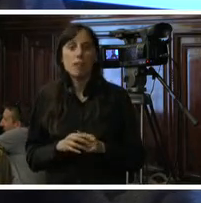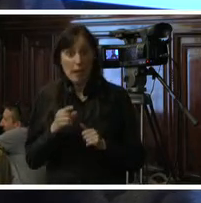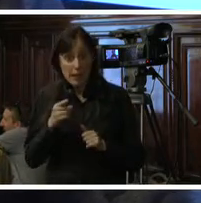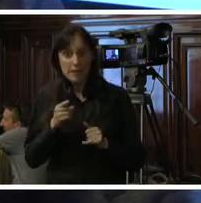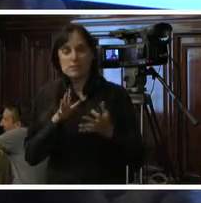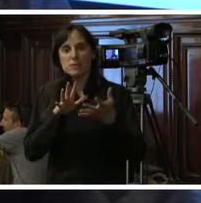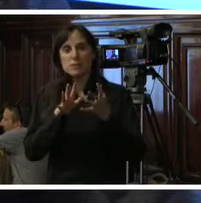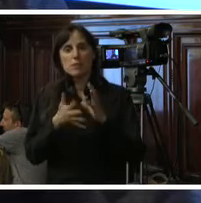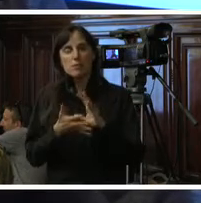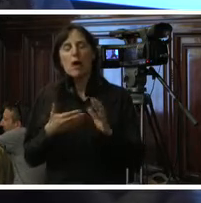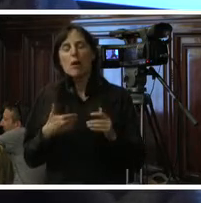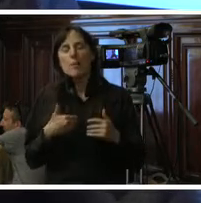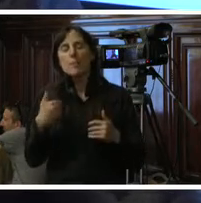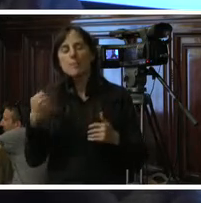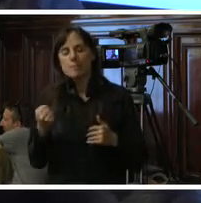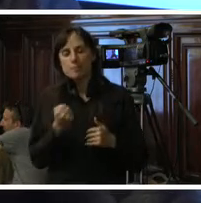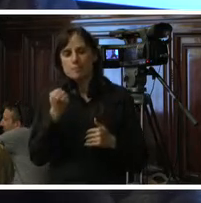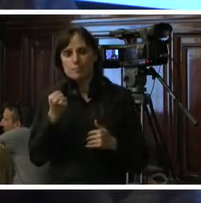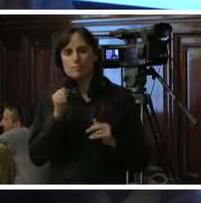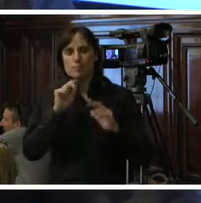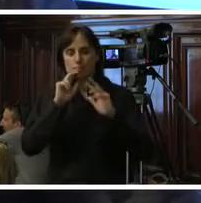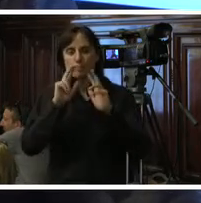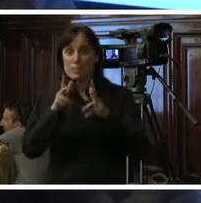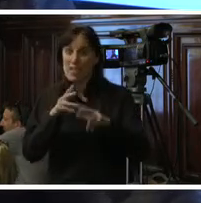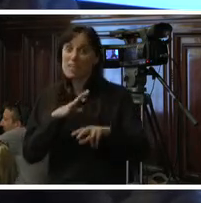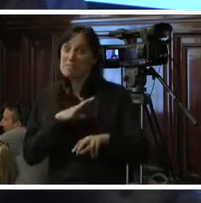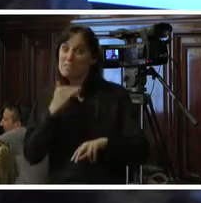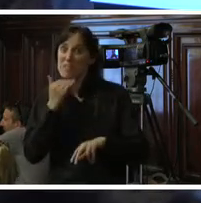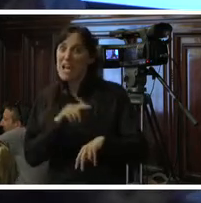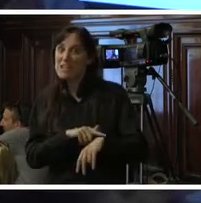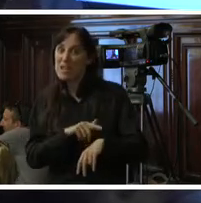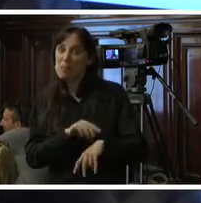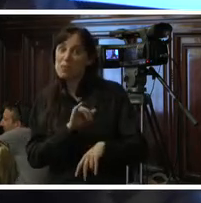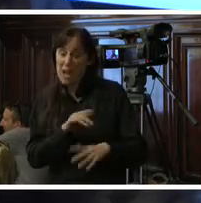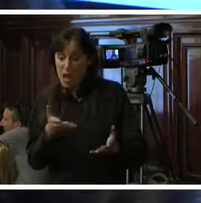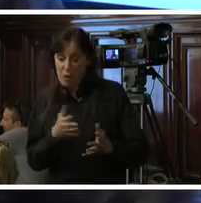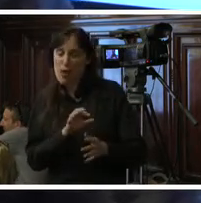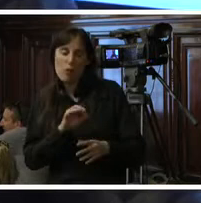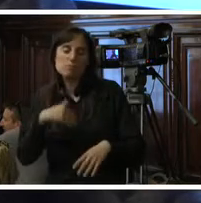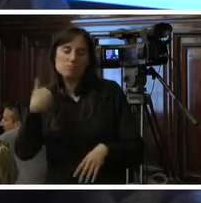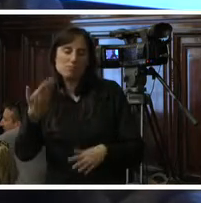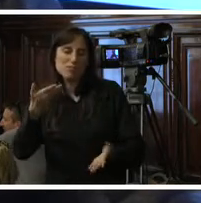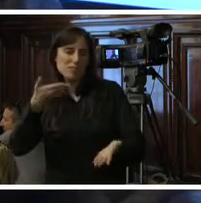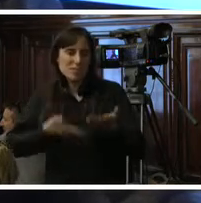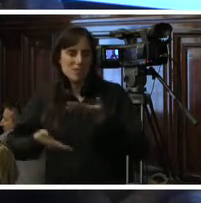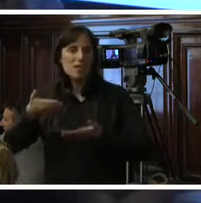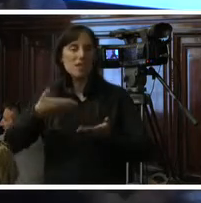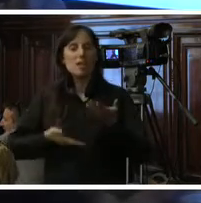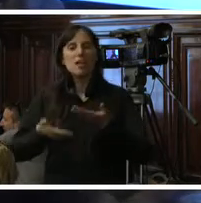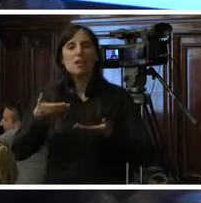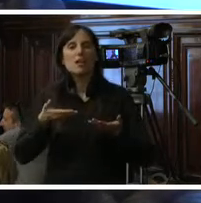a mí me gustaría si hubiera tiempo ahora y si no seguir el intercambio sobre